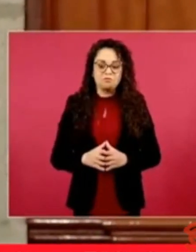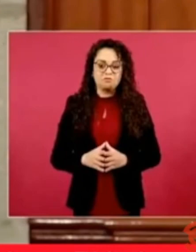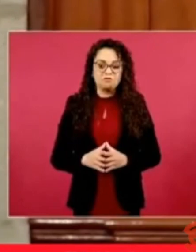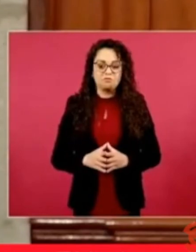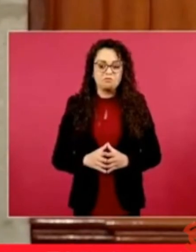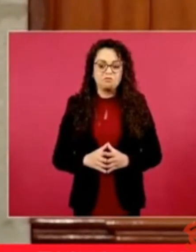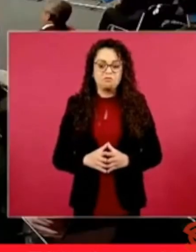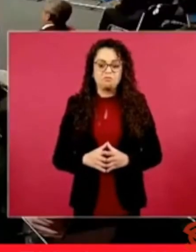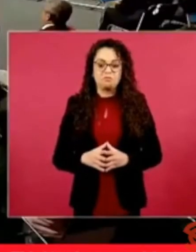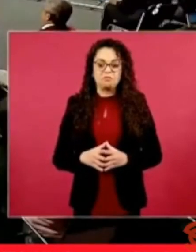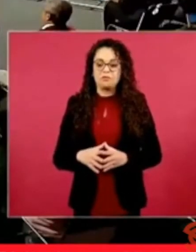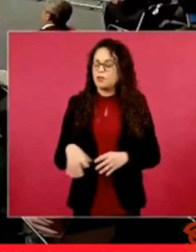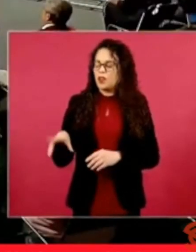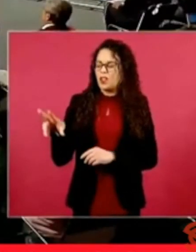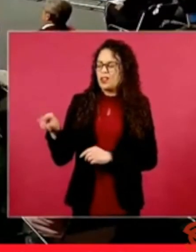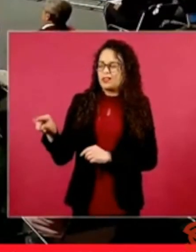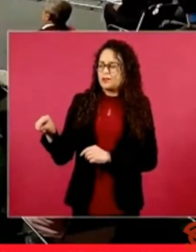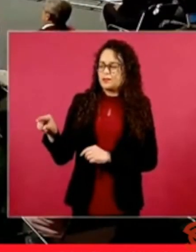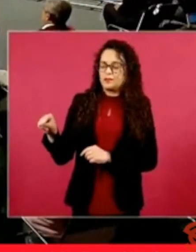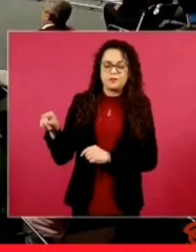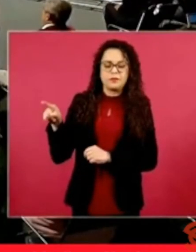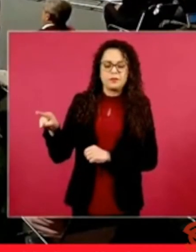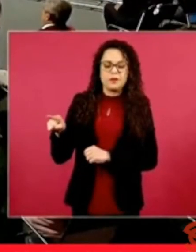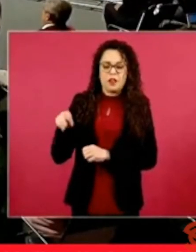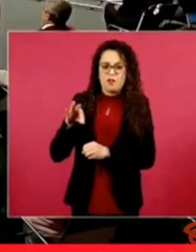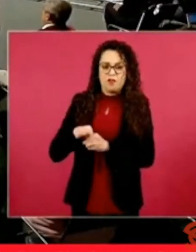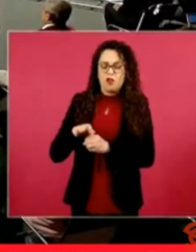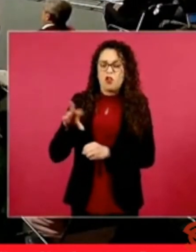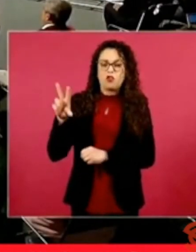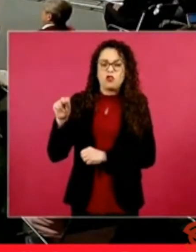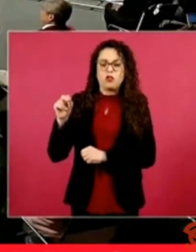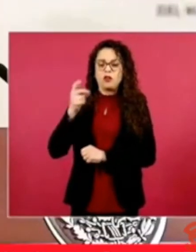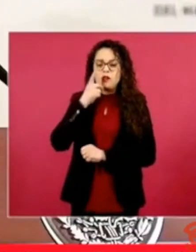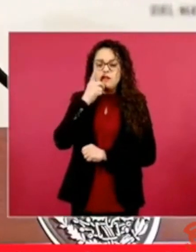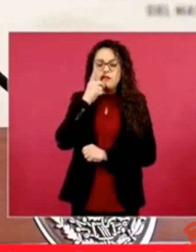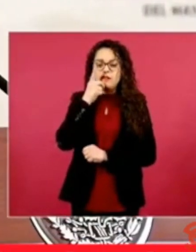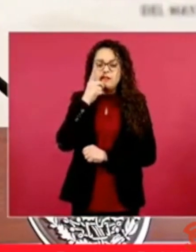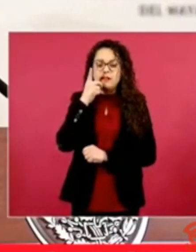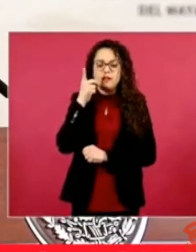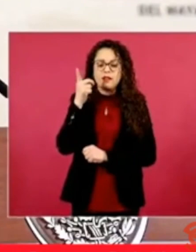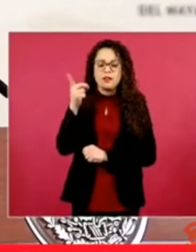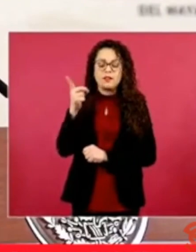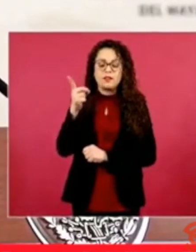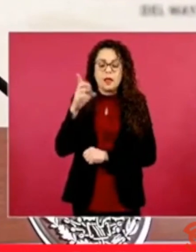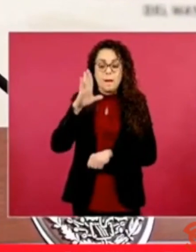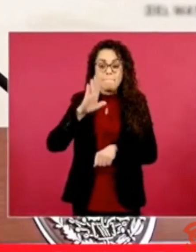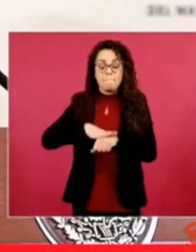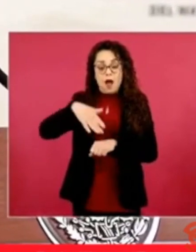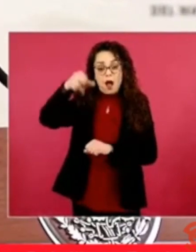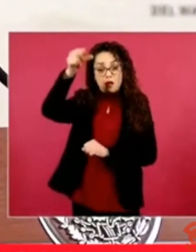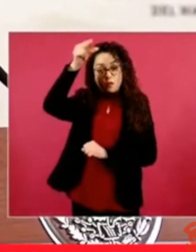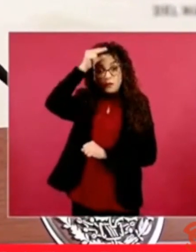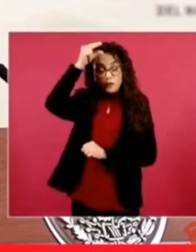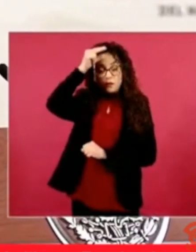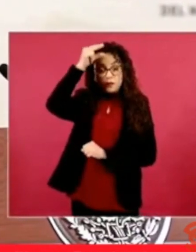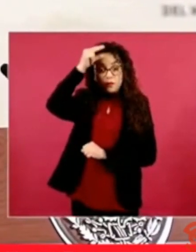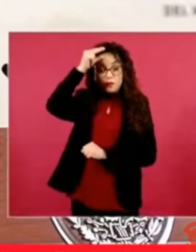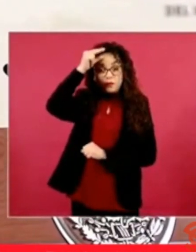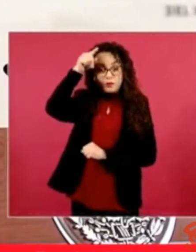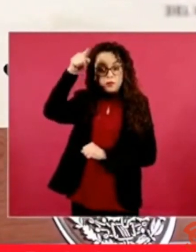que... No, no, no, no, no es el voto, sino que tienen más conocimiento porque son blancas.